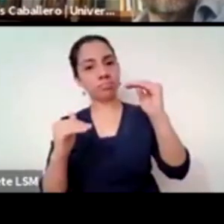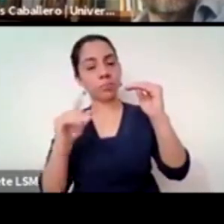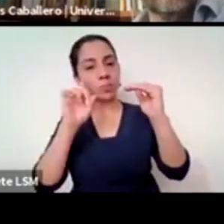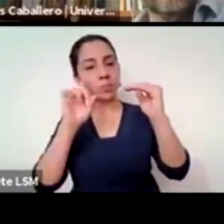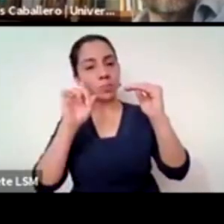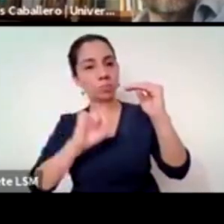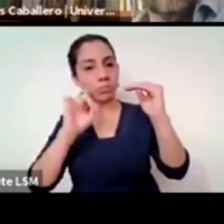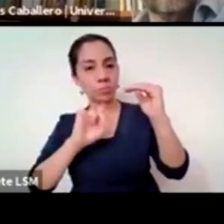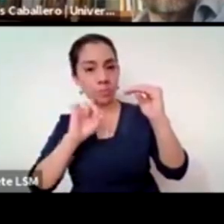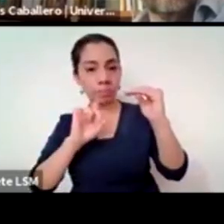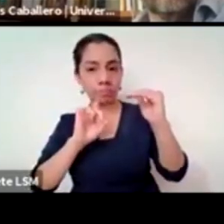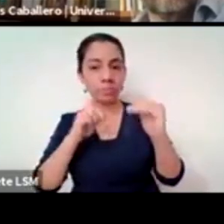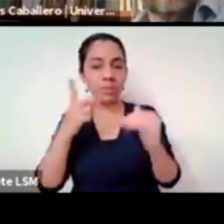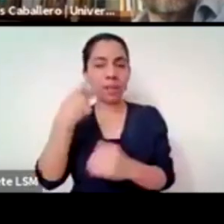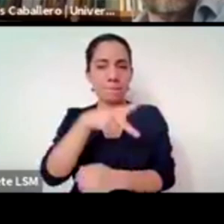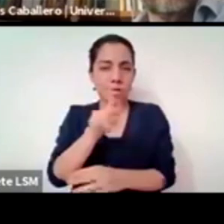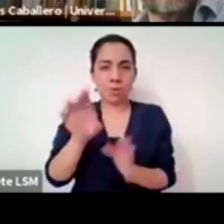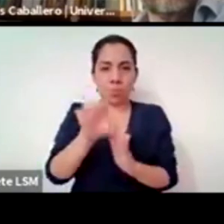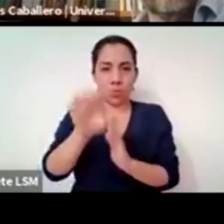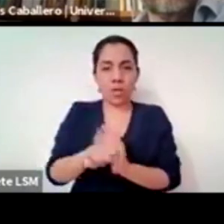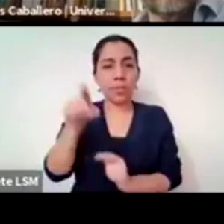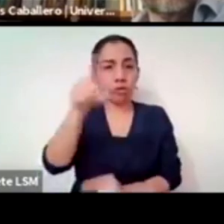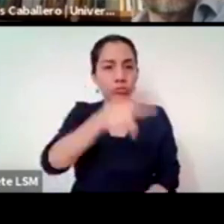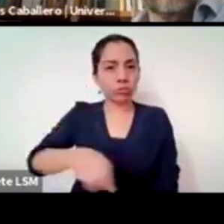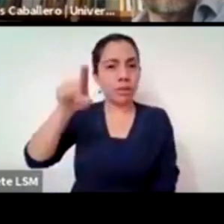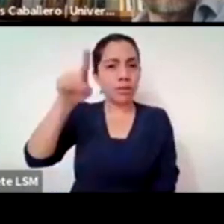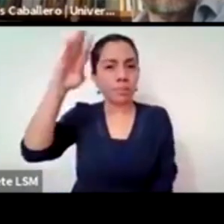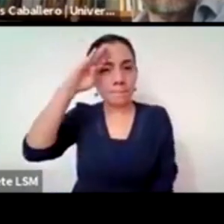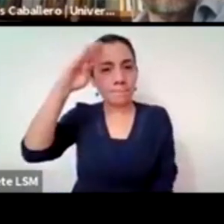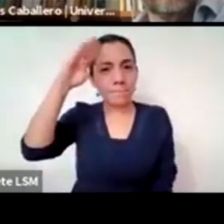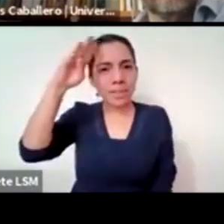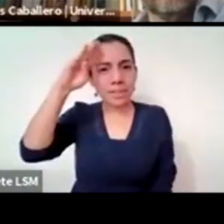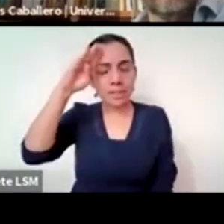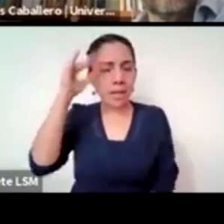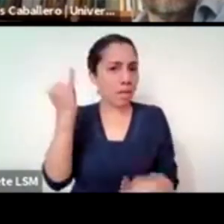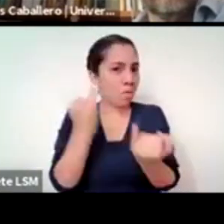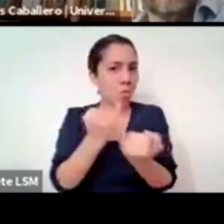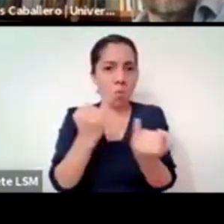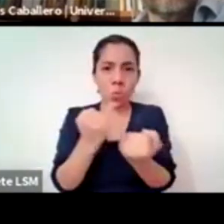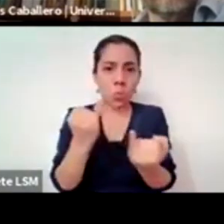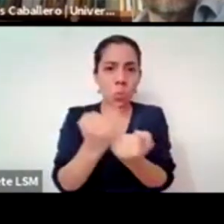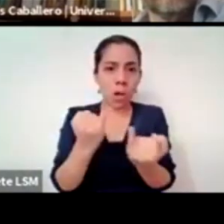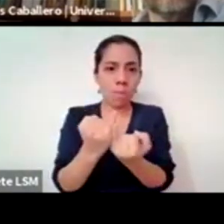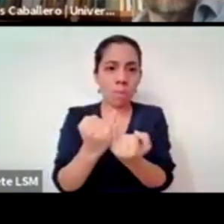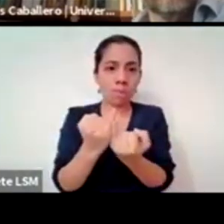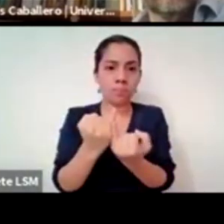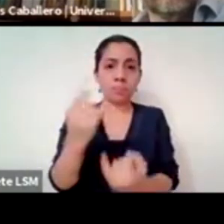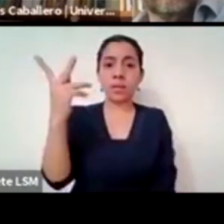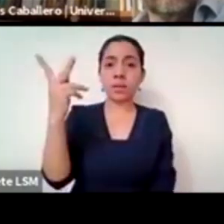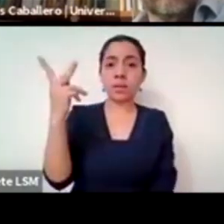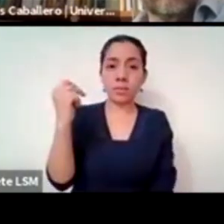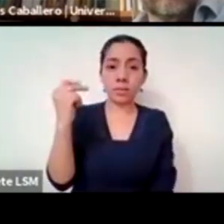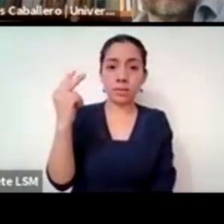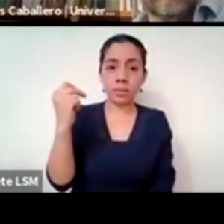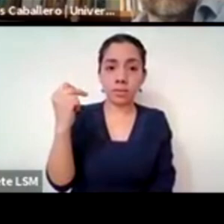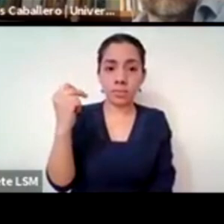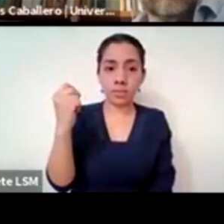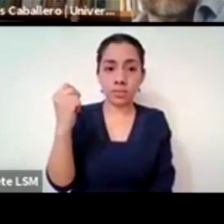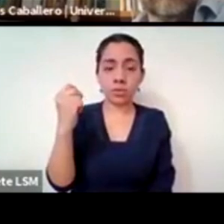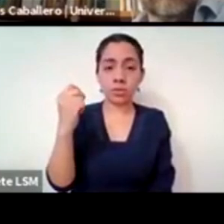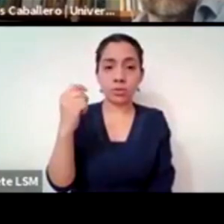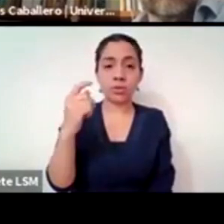piensen por ejemplo los medios tan importantes y tan numerosos que tienen las